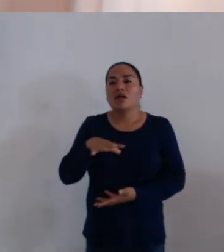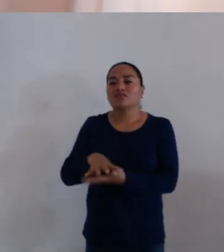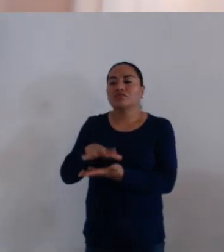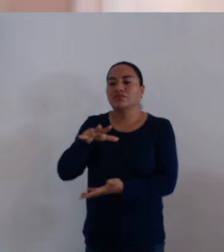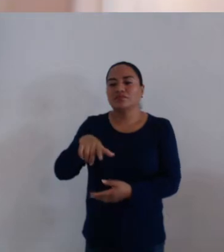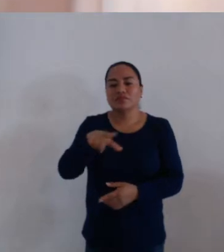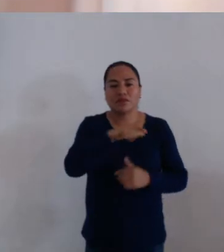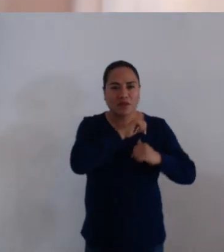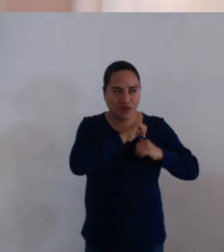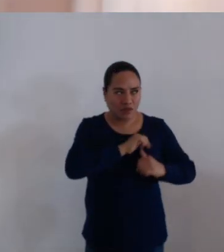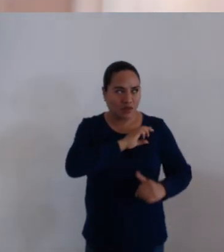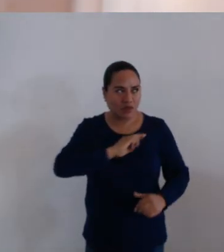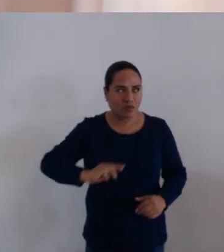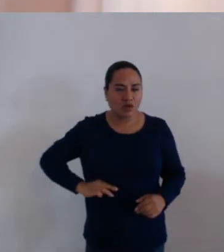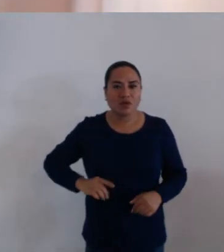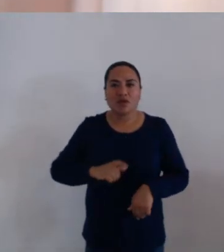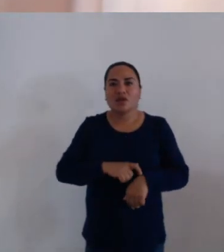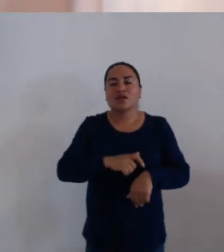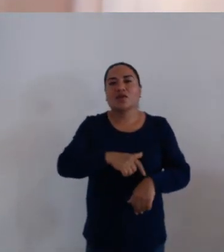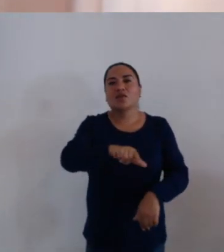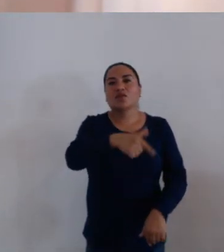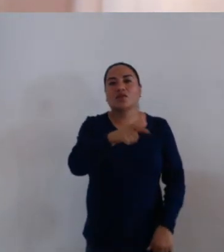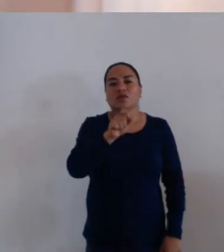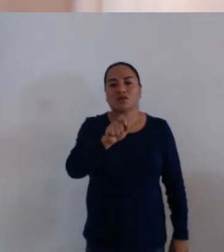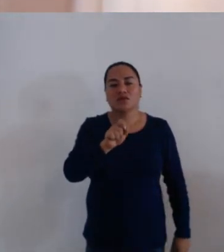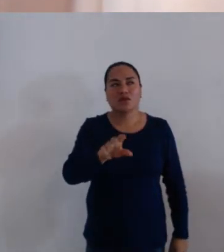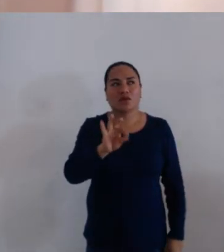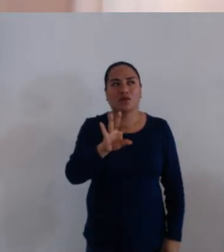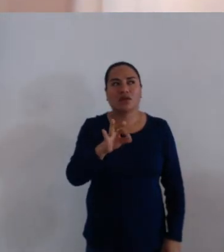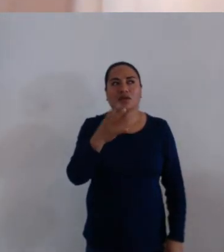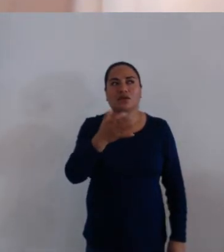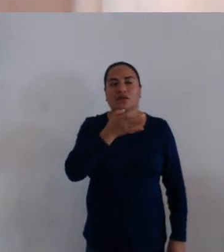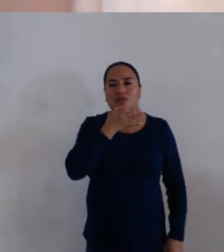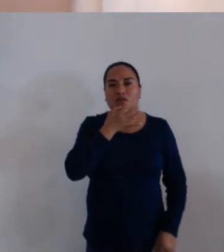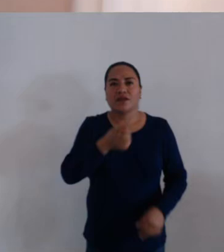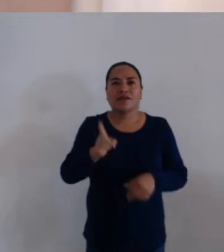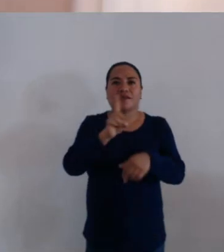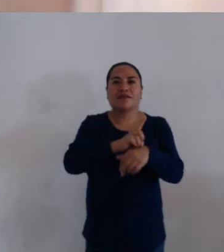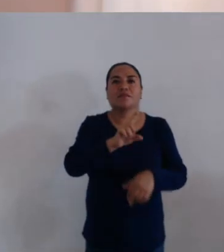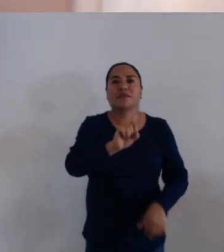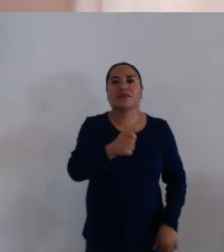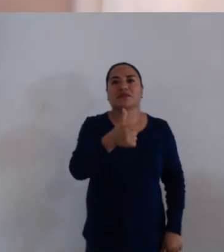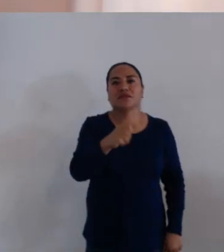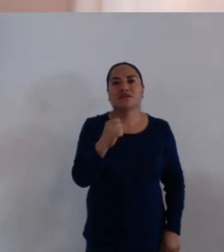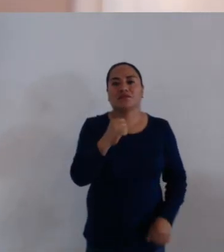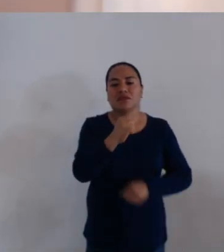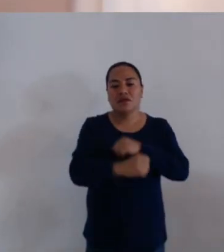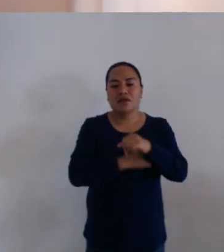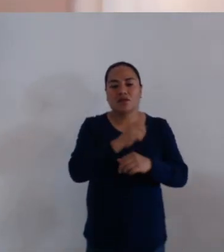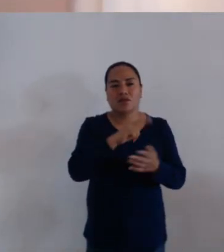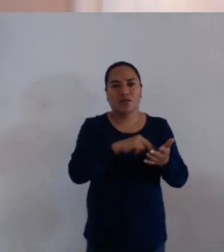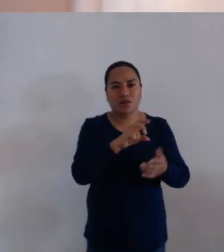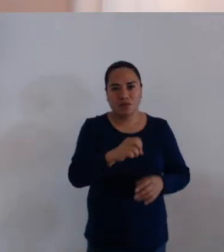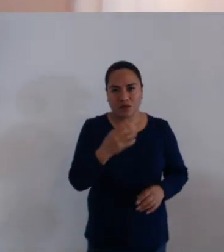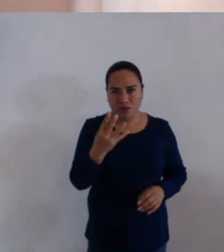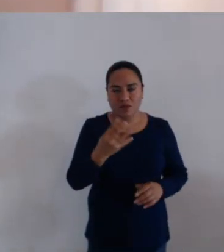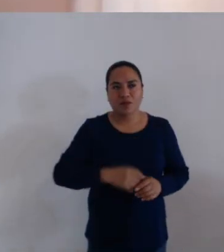siendo las 12 horas con 45 minutos del día 26 de septiembre del año 2024,